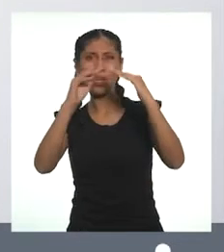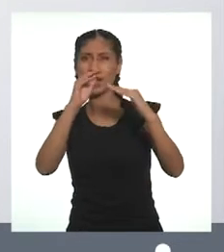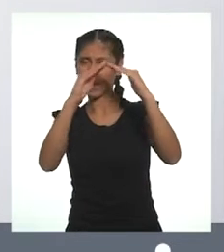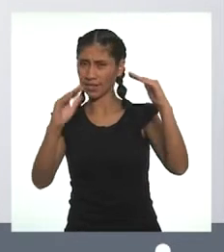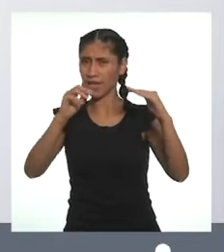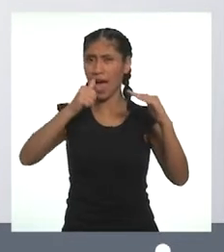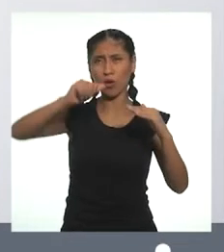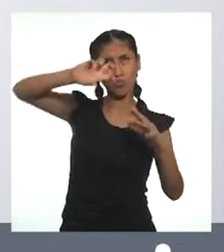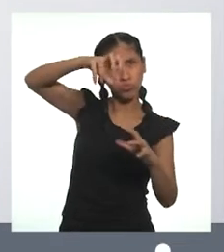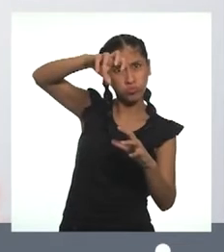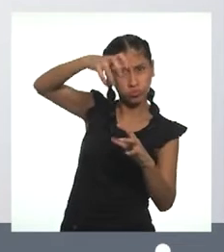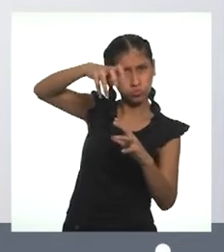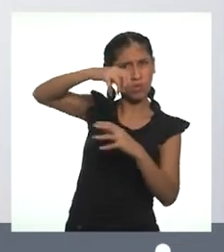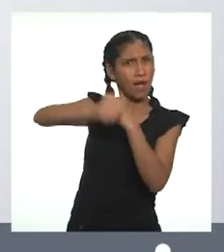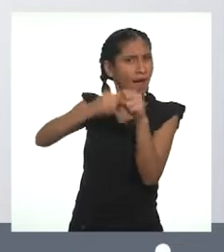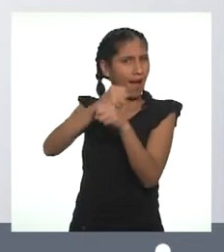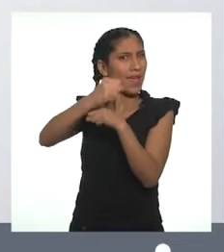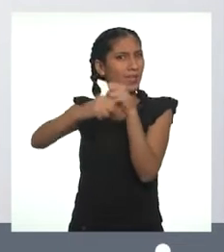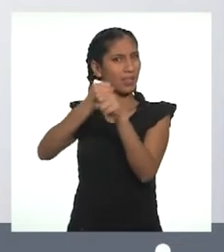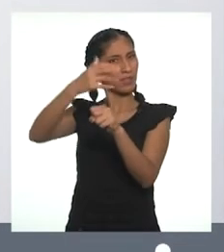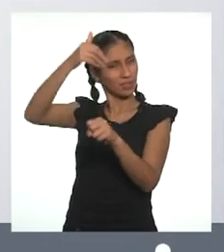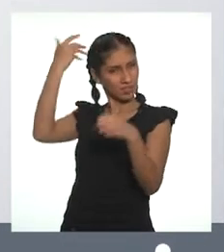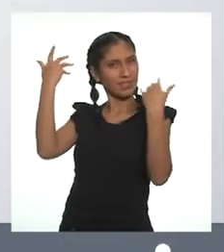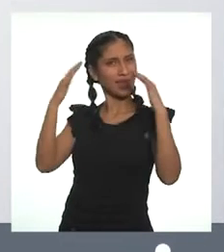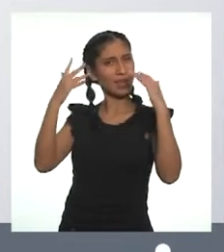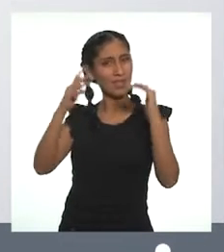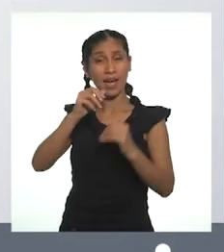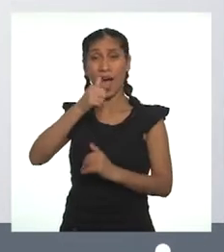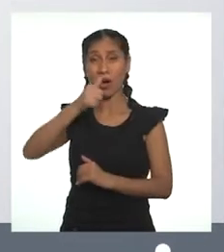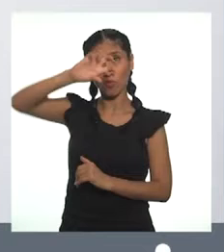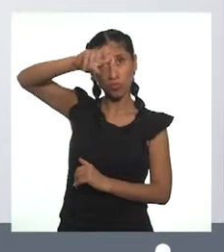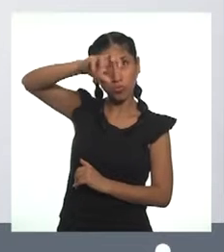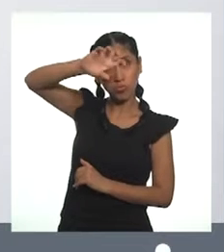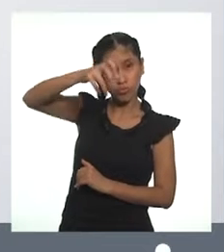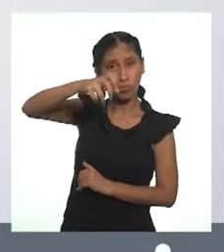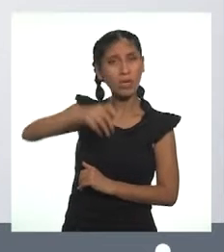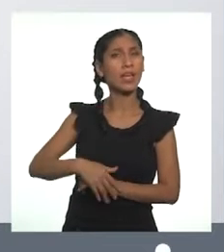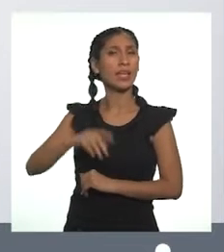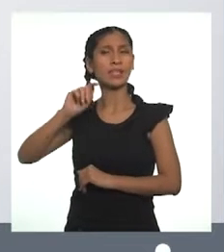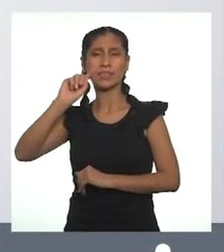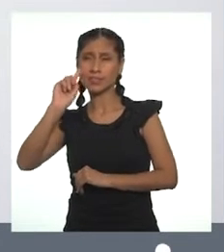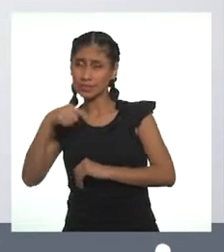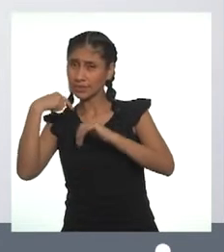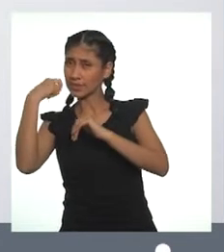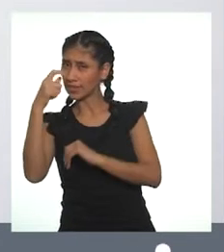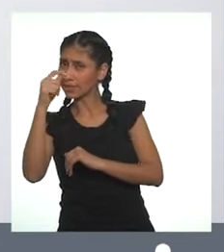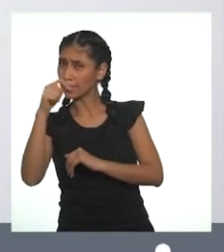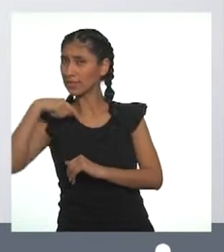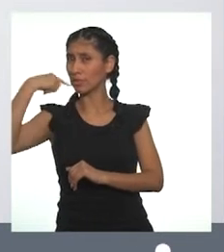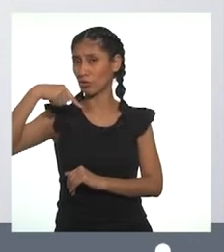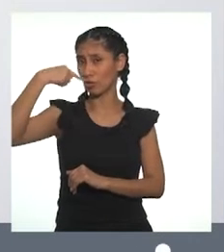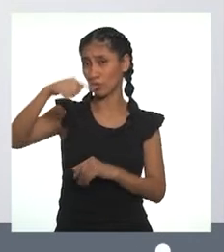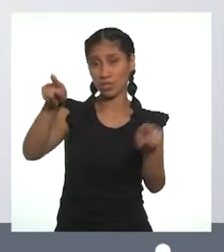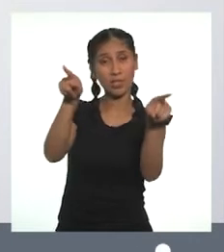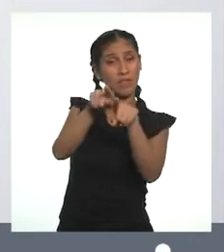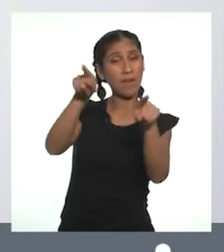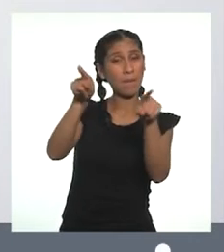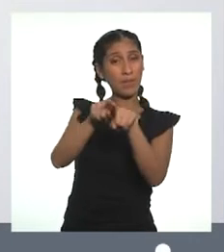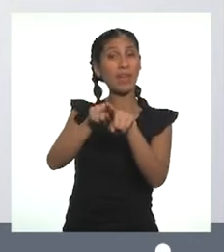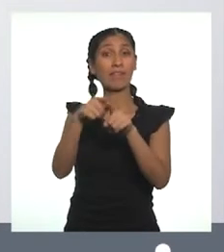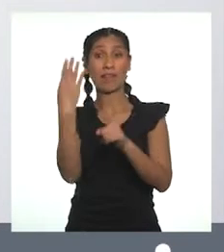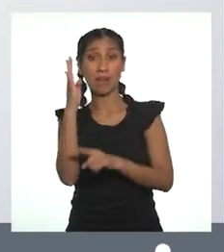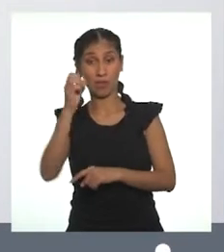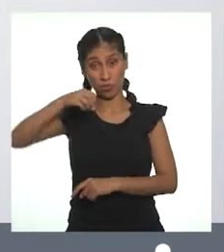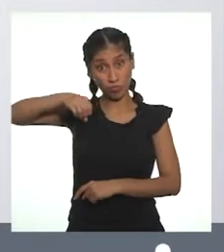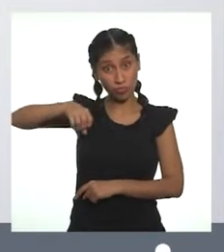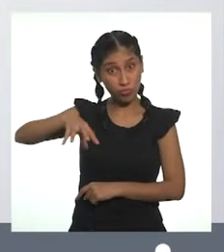saneamiento. Vienen funcionando hace varios años. El servicio de agua es interdiario y el desagüe está colapsando en algunas